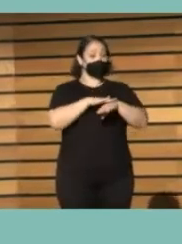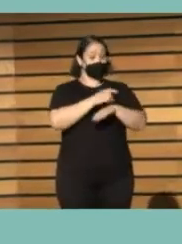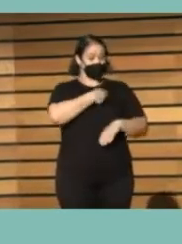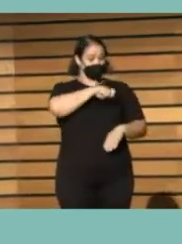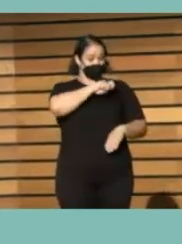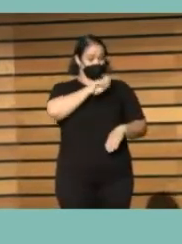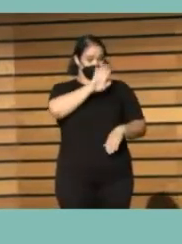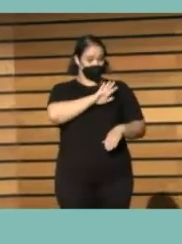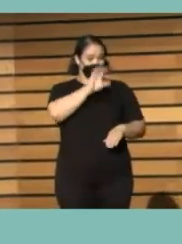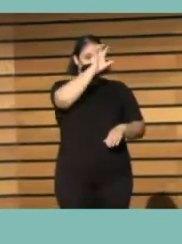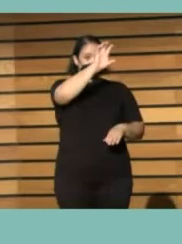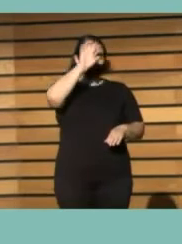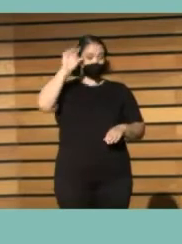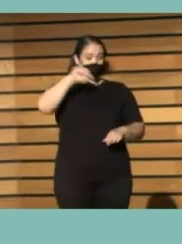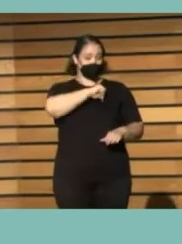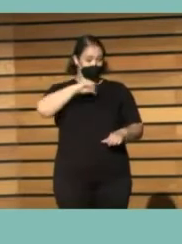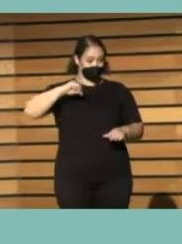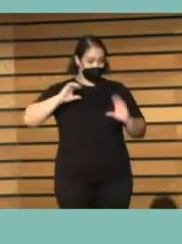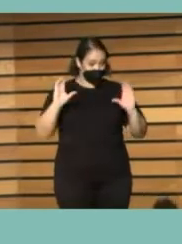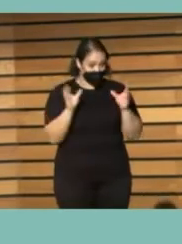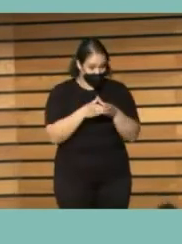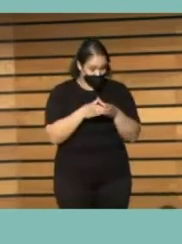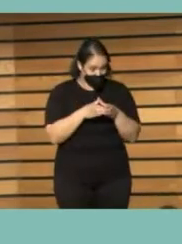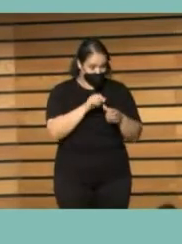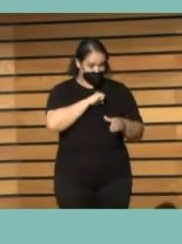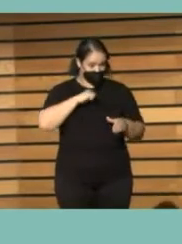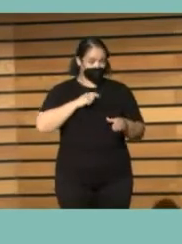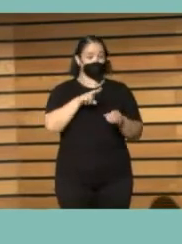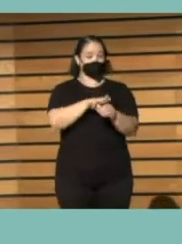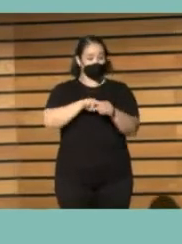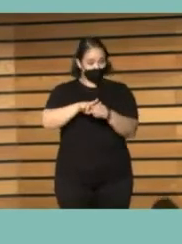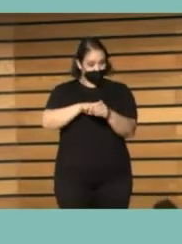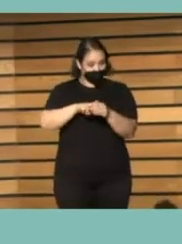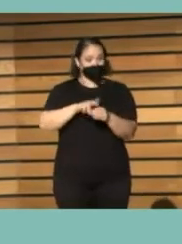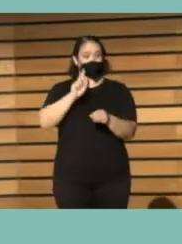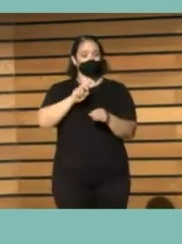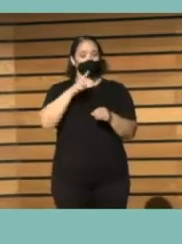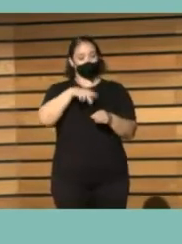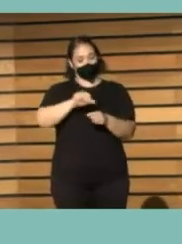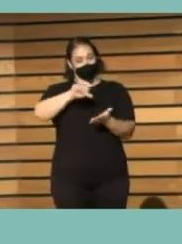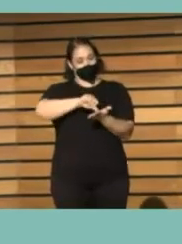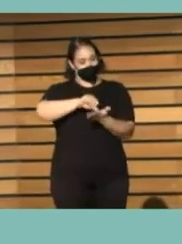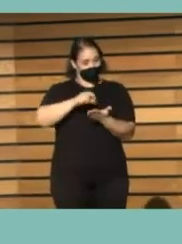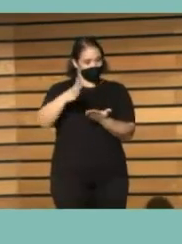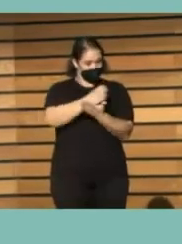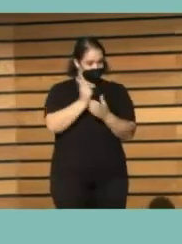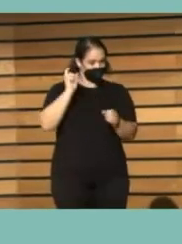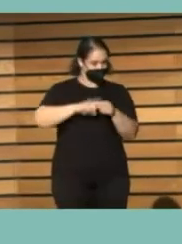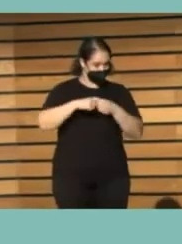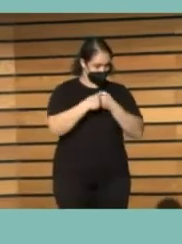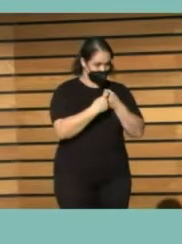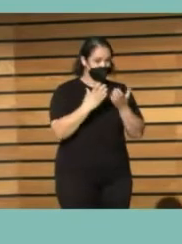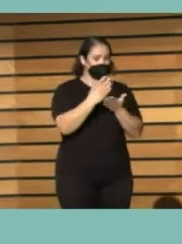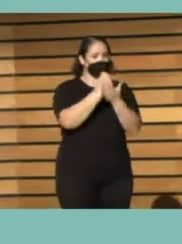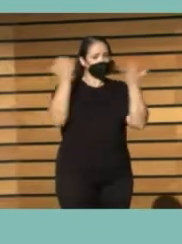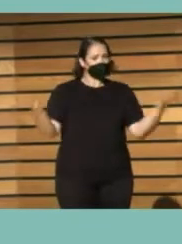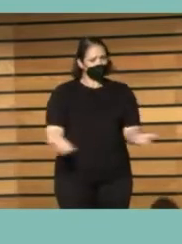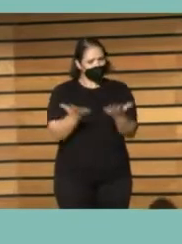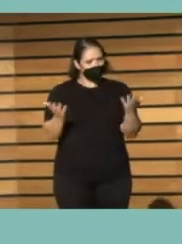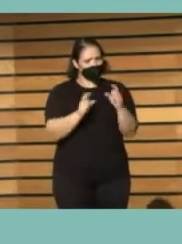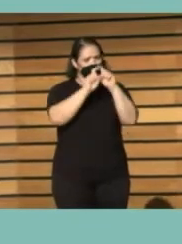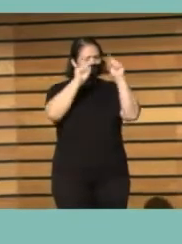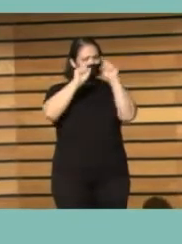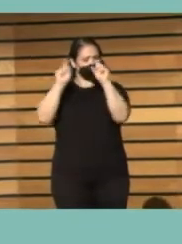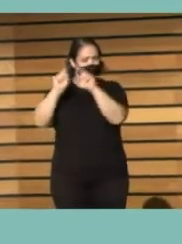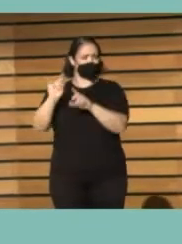las comunidades autónomas y la Federación Española de Municipios y Provincias, precisamente para dar cabida a todas esas instituciones que forman